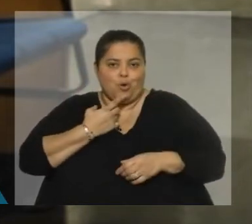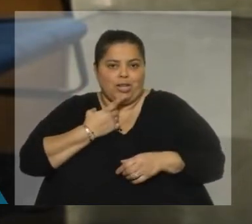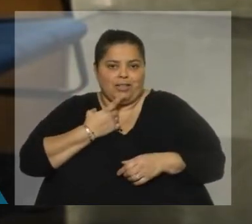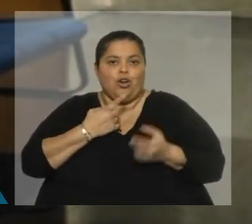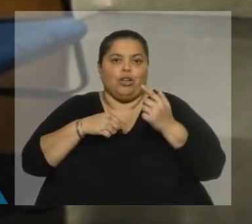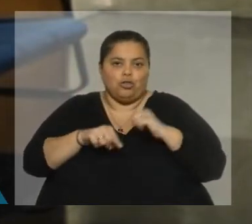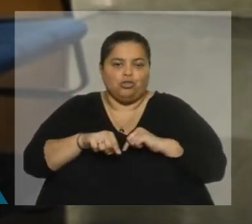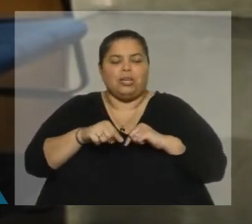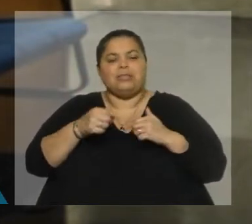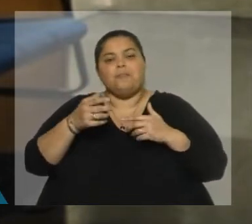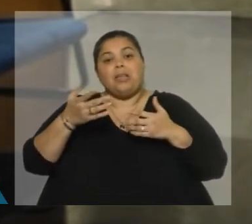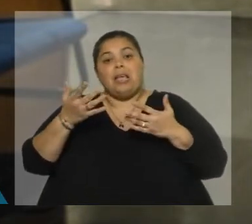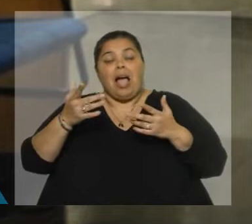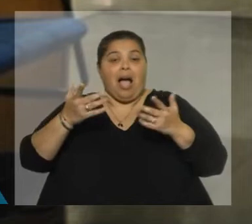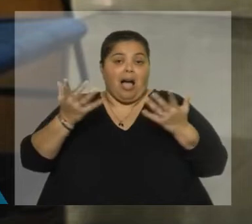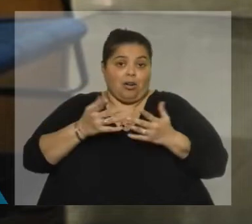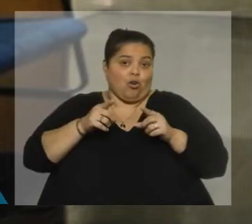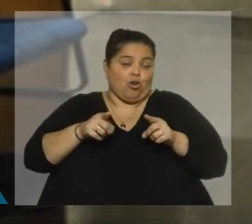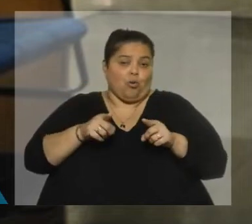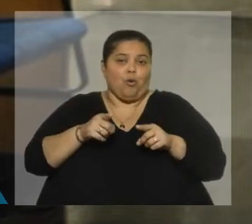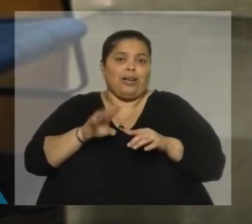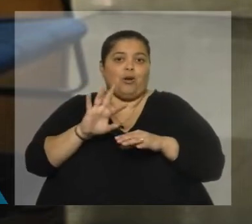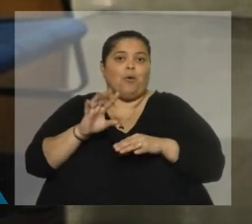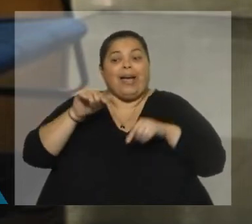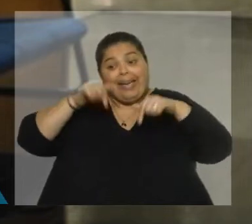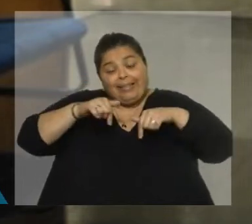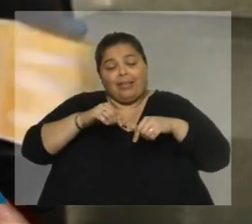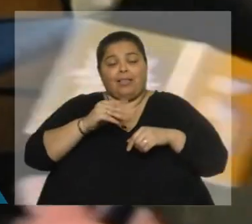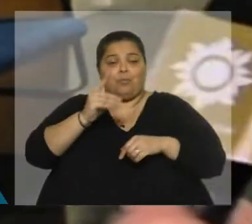en términos futbolísticos, es el primer tiempo.